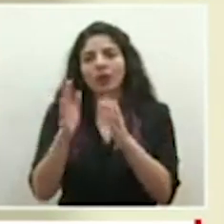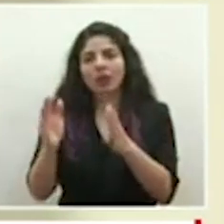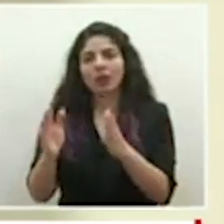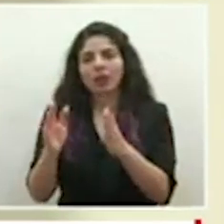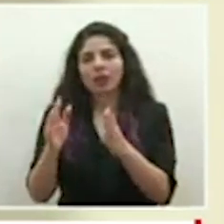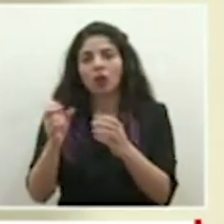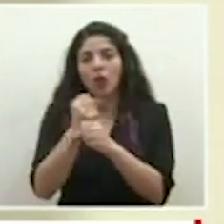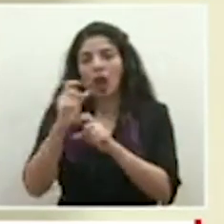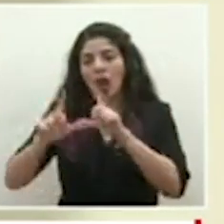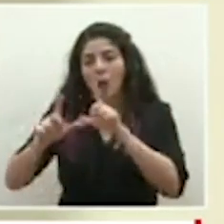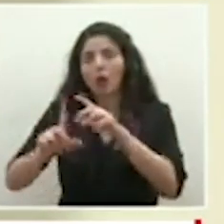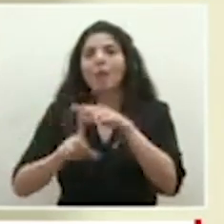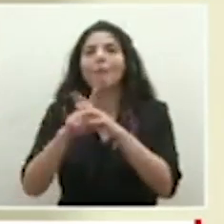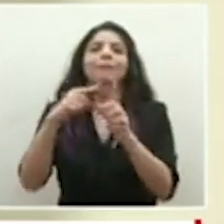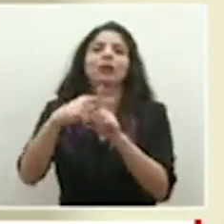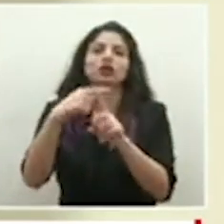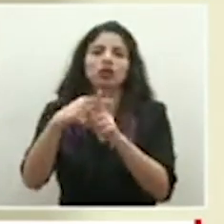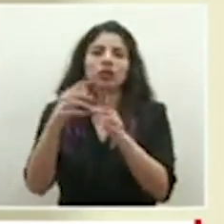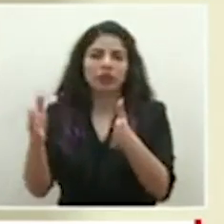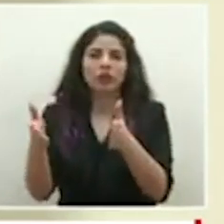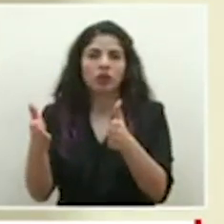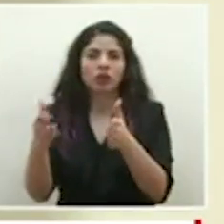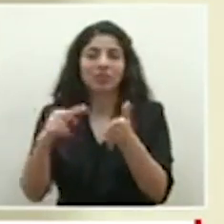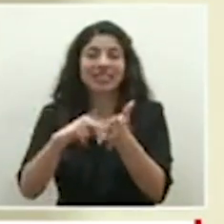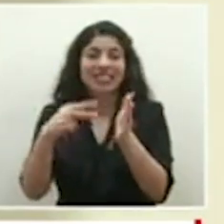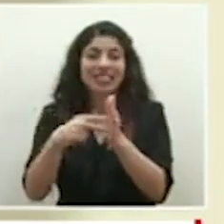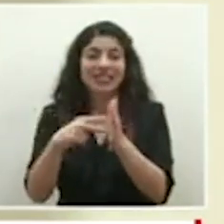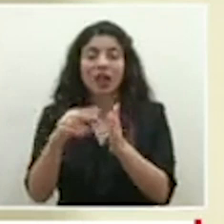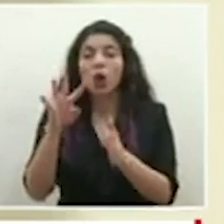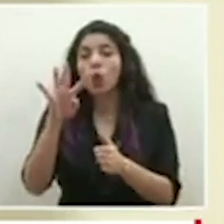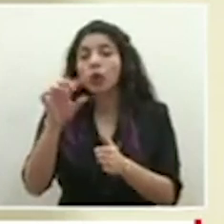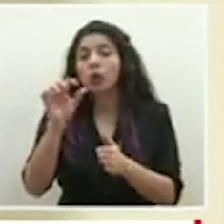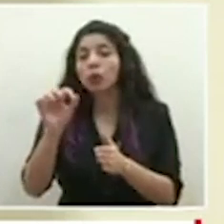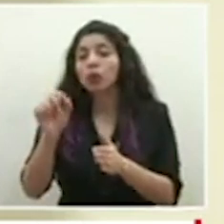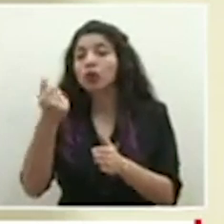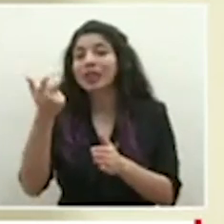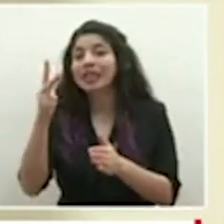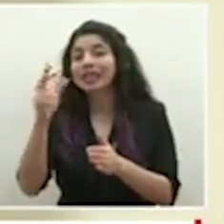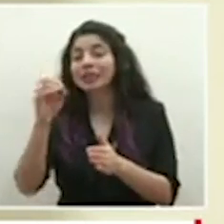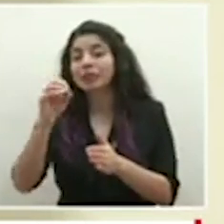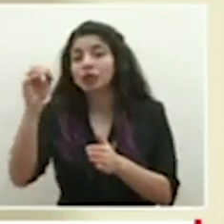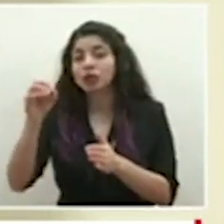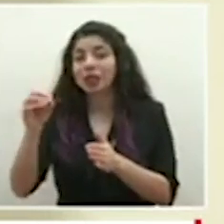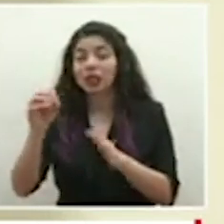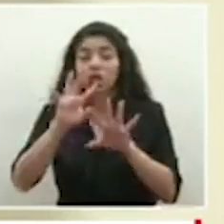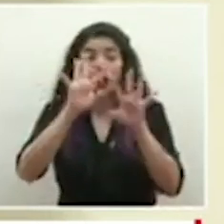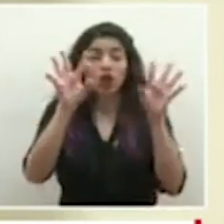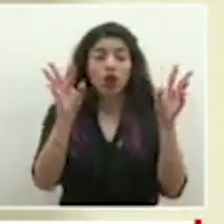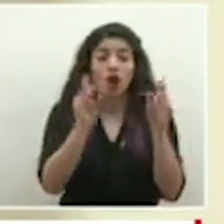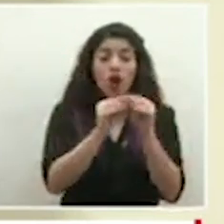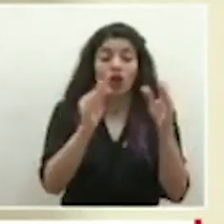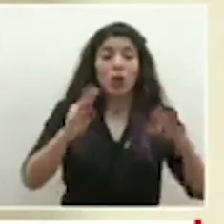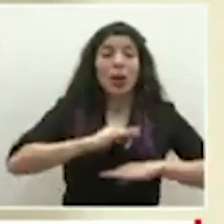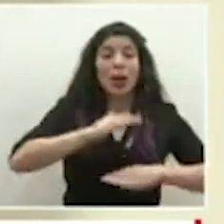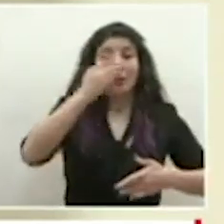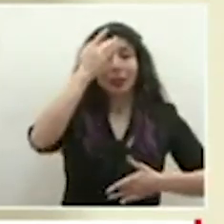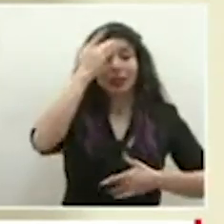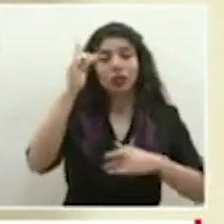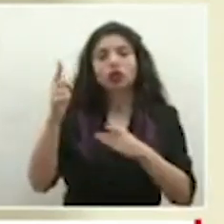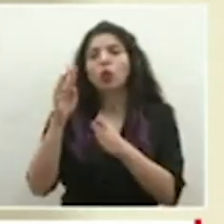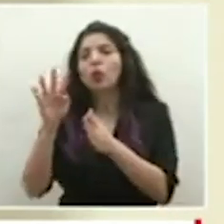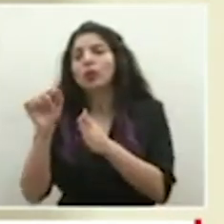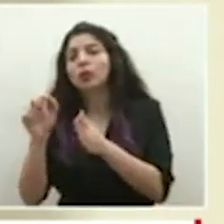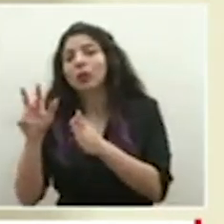con una prueba positiva. O sea, el 4.13% del total de esos incapacitados